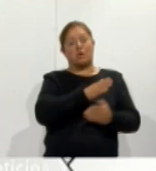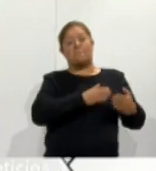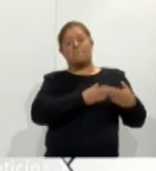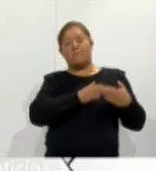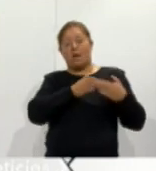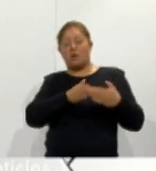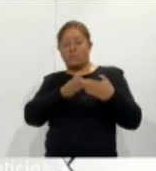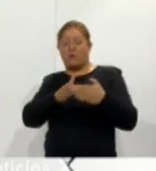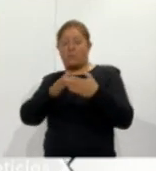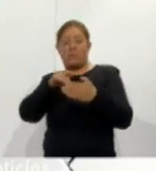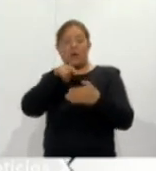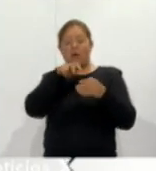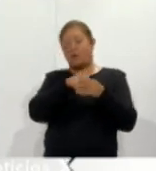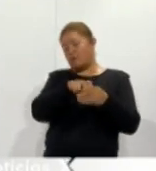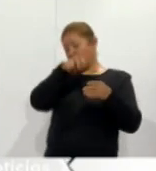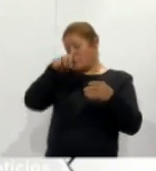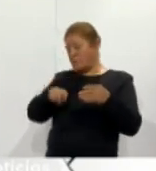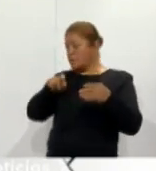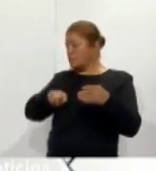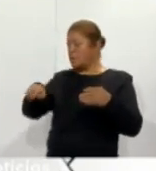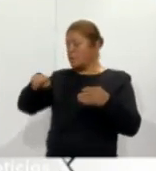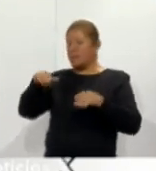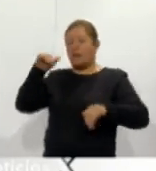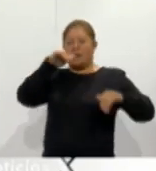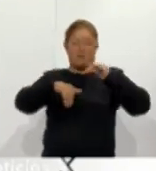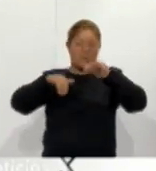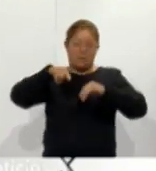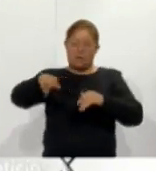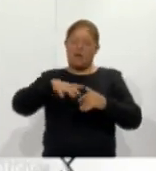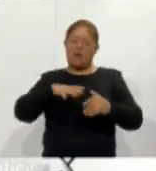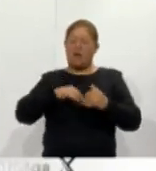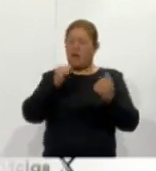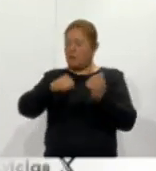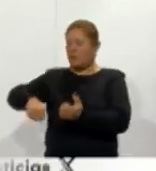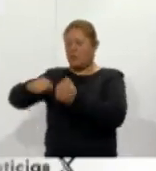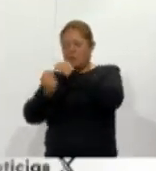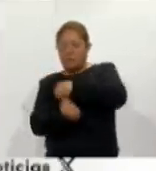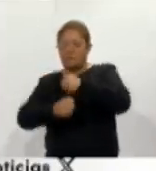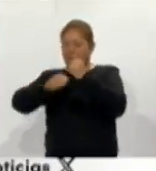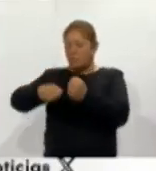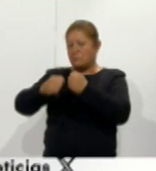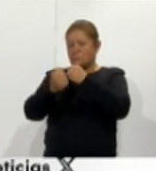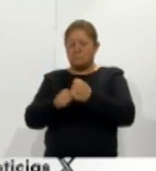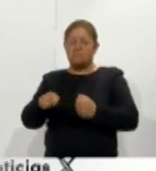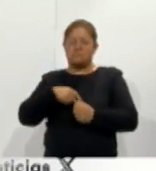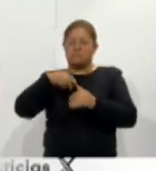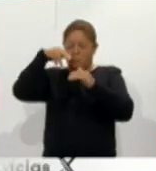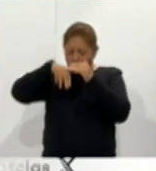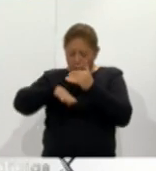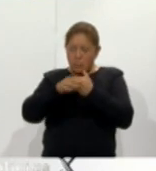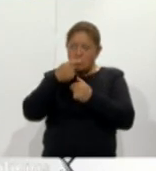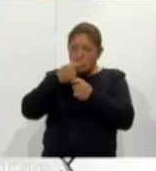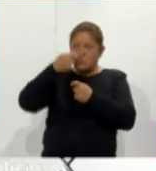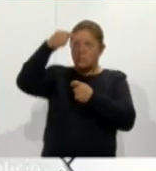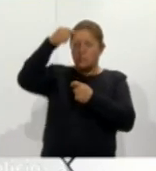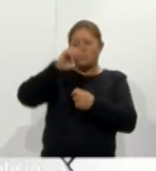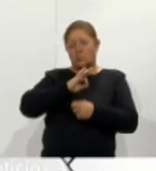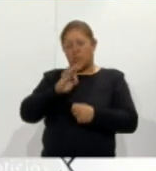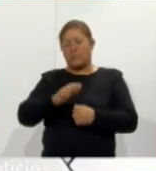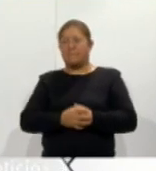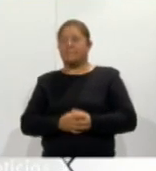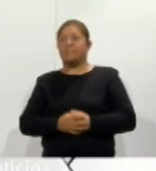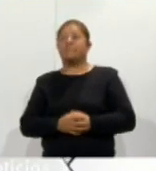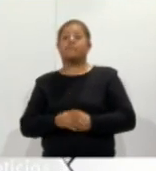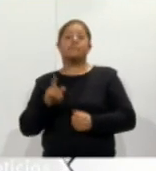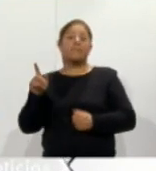realizan desembarcos y actividades acuáticas como kayak y snorkel Pactar una paz duradera